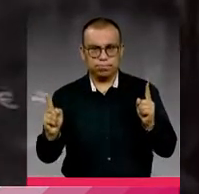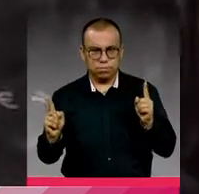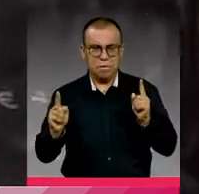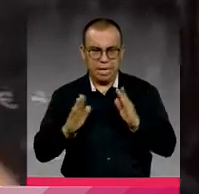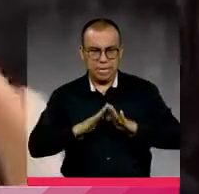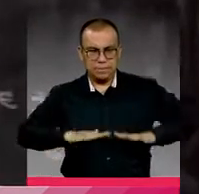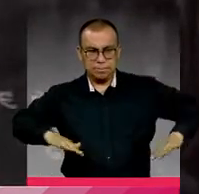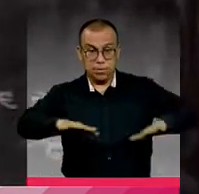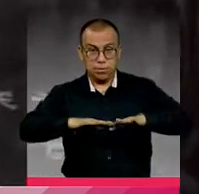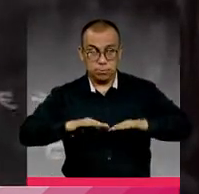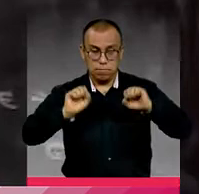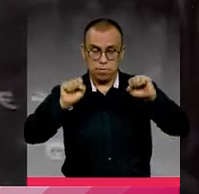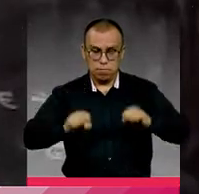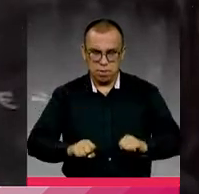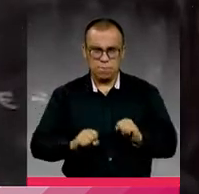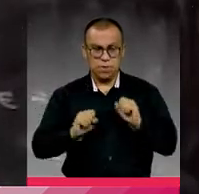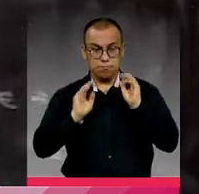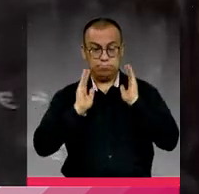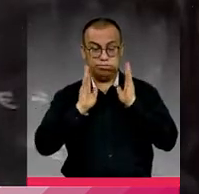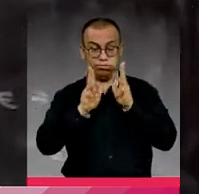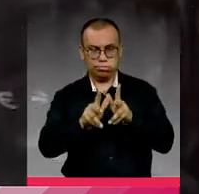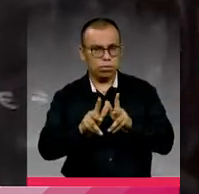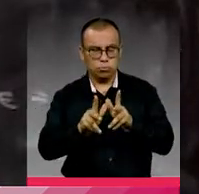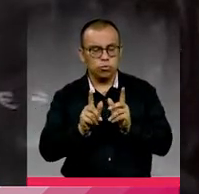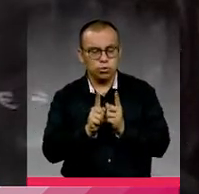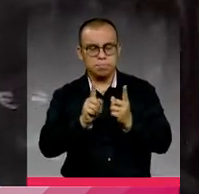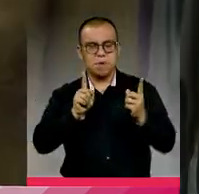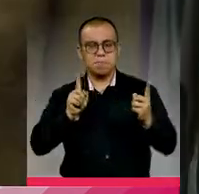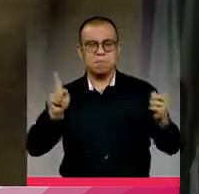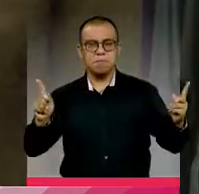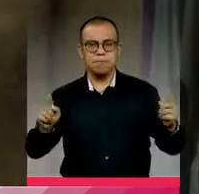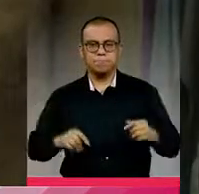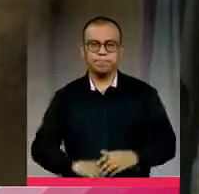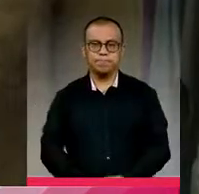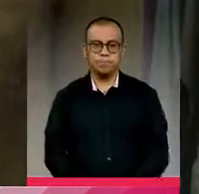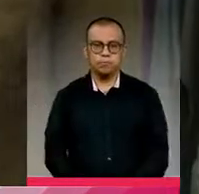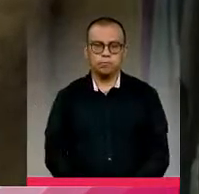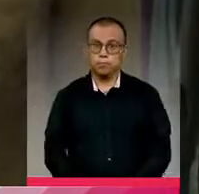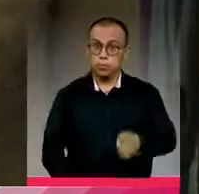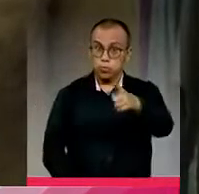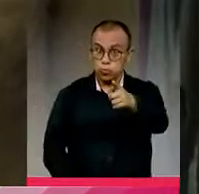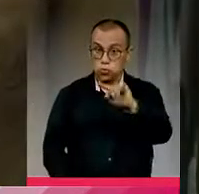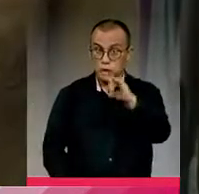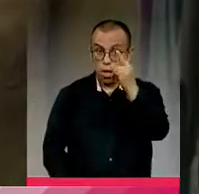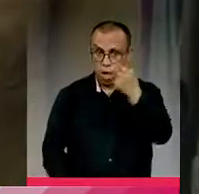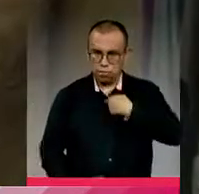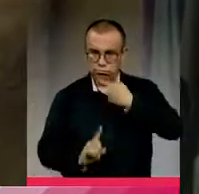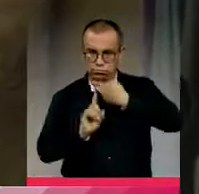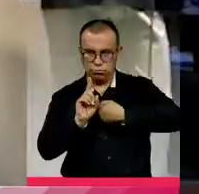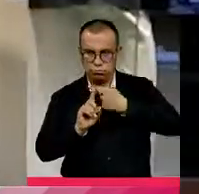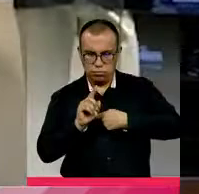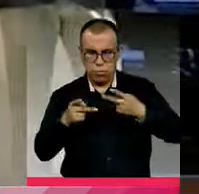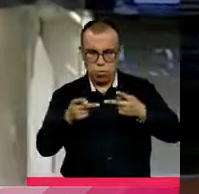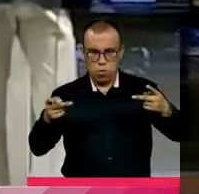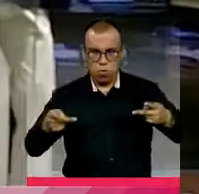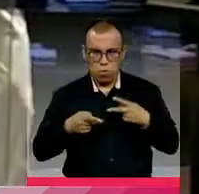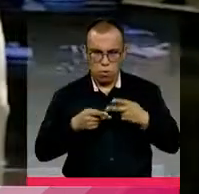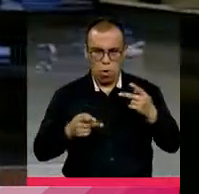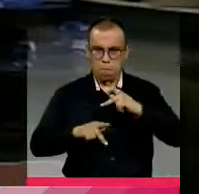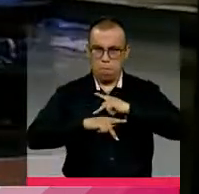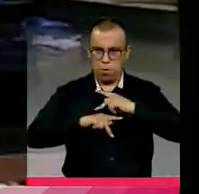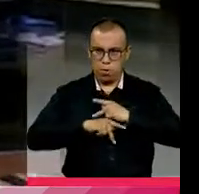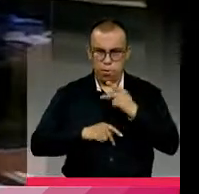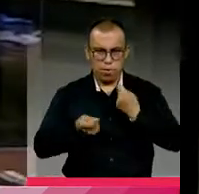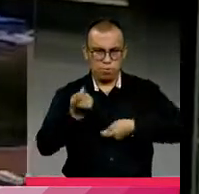específicos donde tenemos alta afluencia de público y de peatones. Si usted es propietario o arrendatario de establecimientos o locales